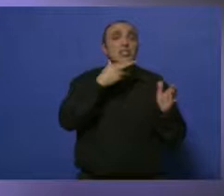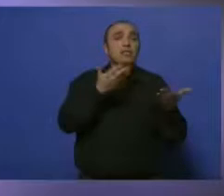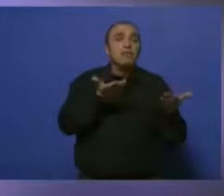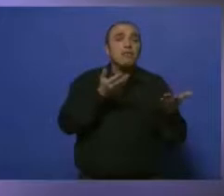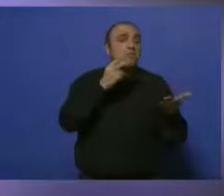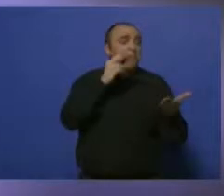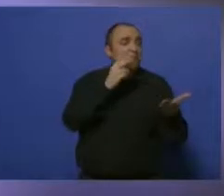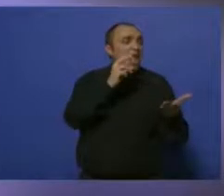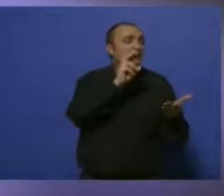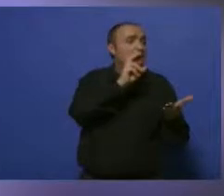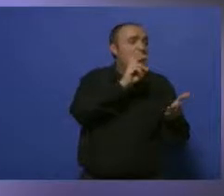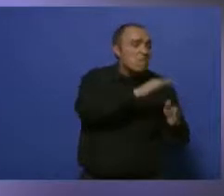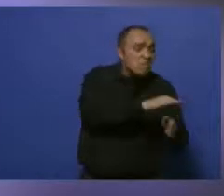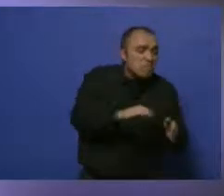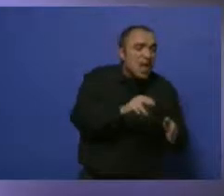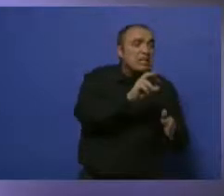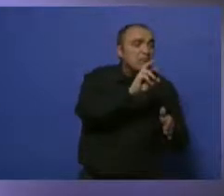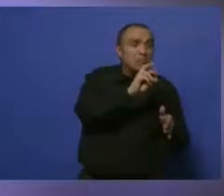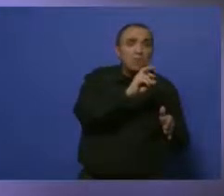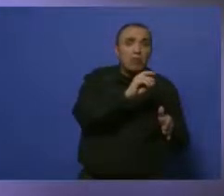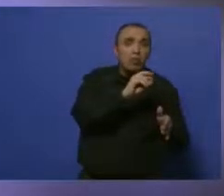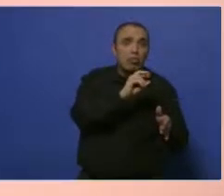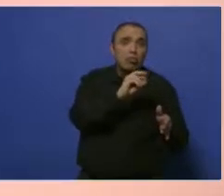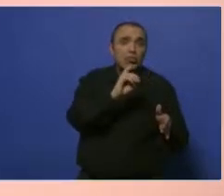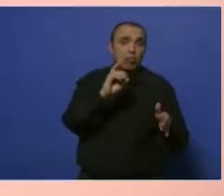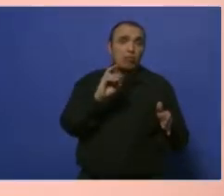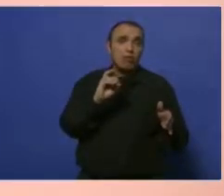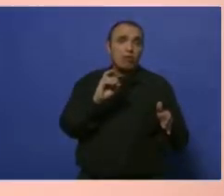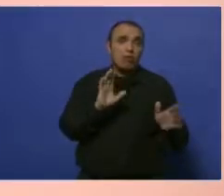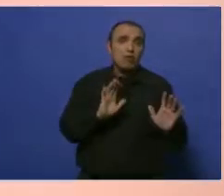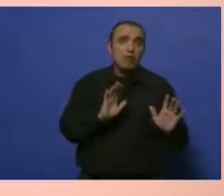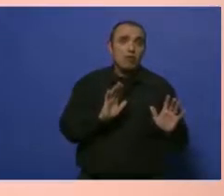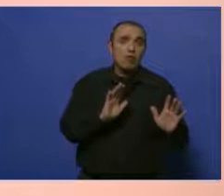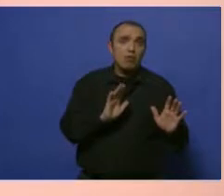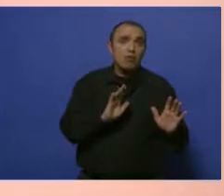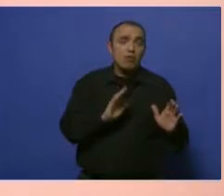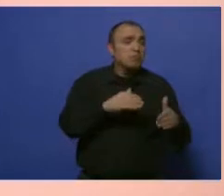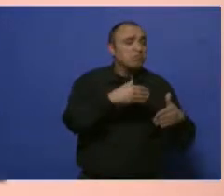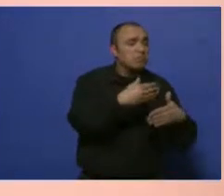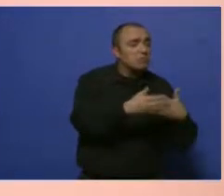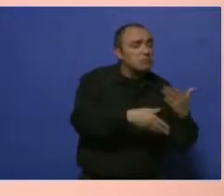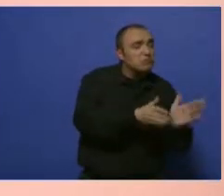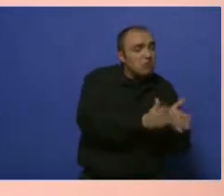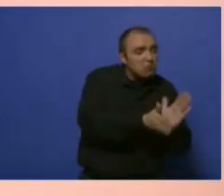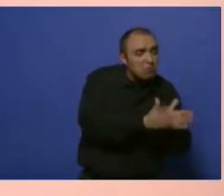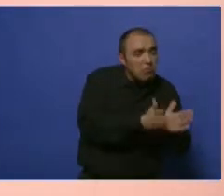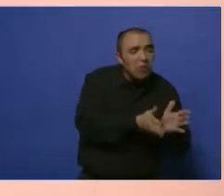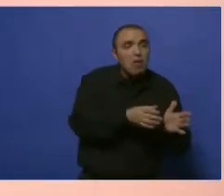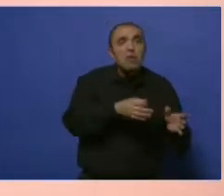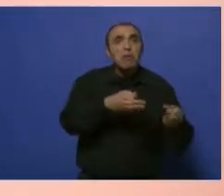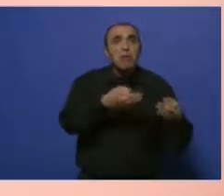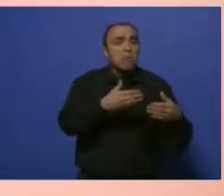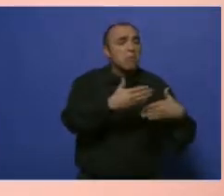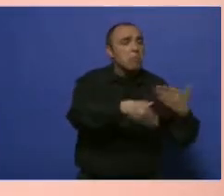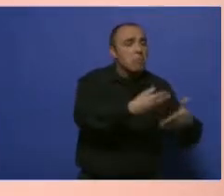tenían positivo a esta bacteria, muchos de ellos fueron de tratamiento ambulatorio, con muy buena evolución todos. Este año